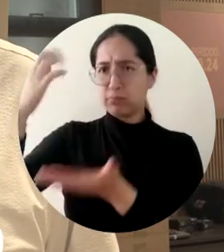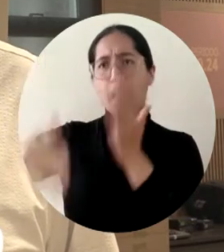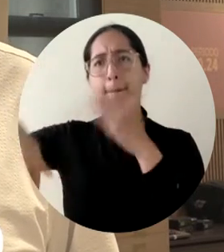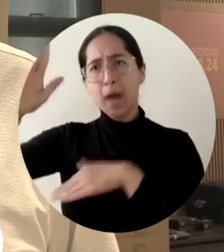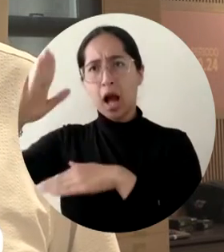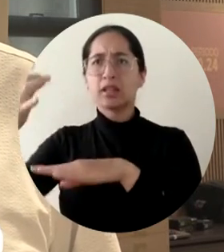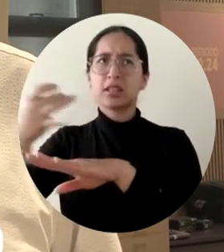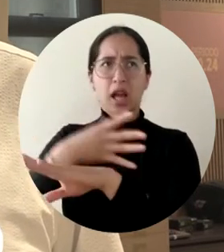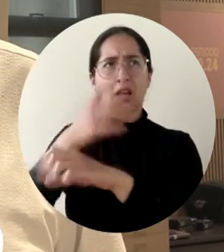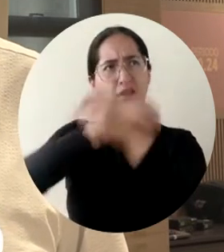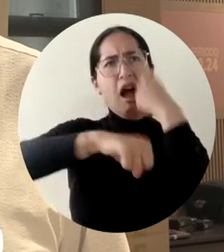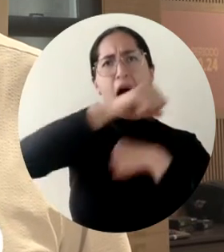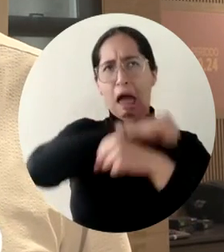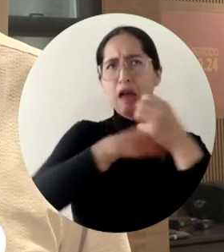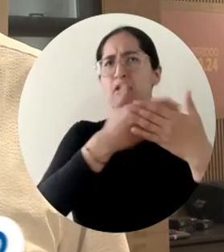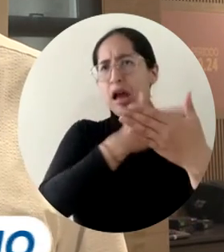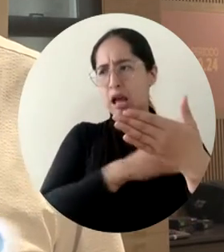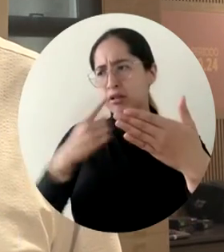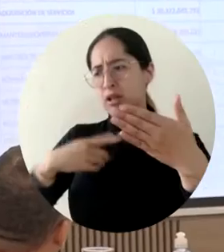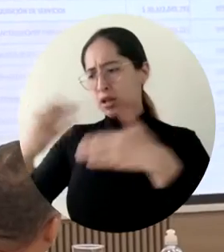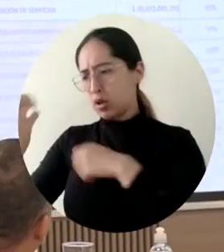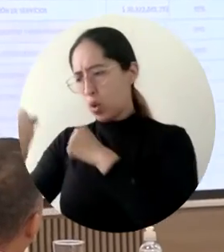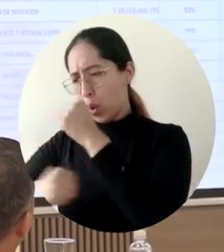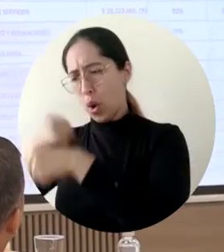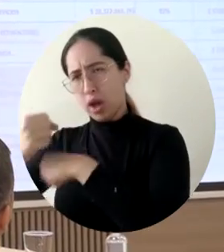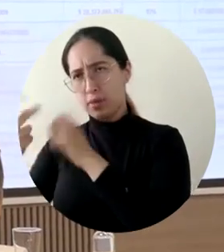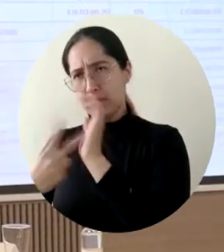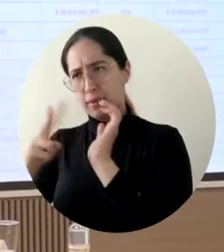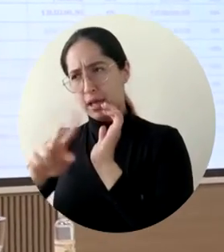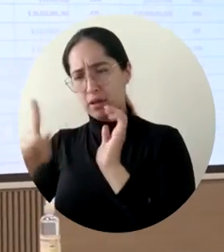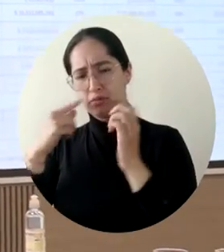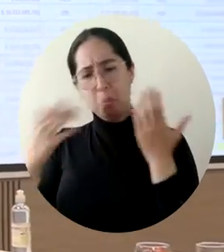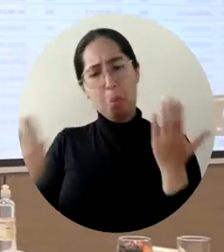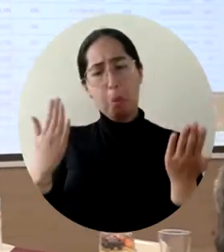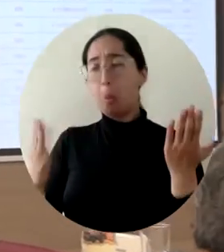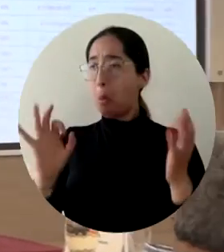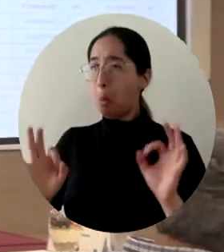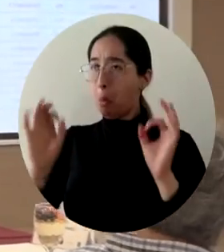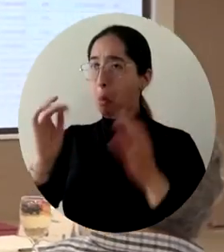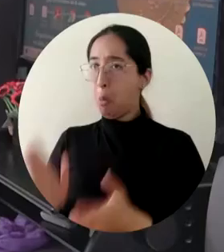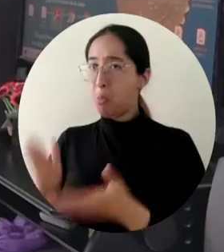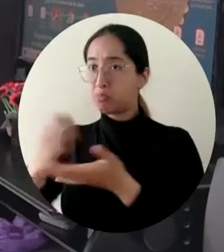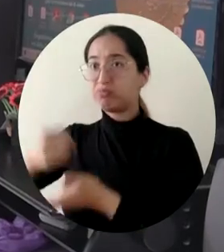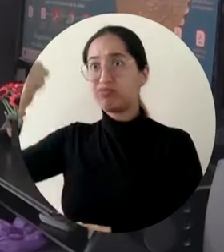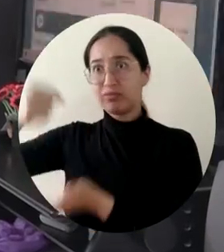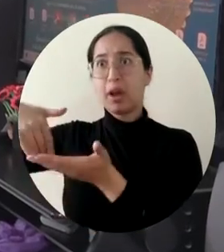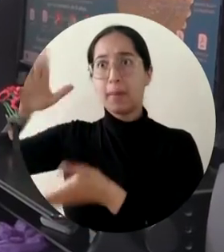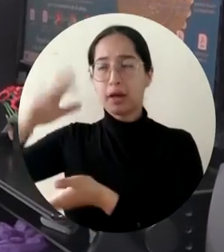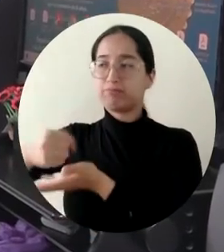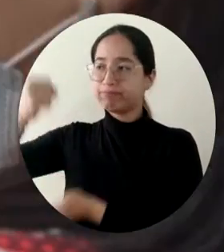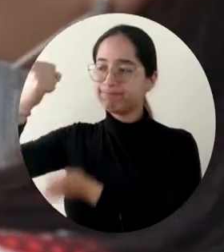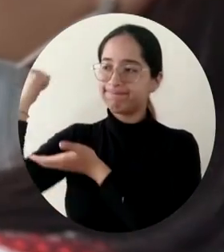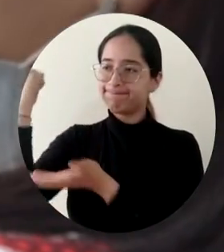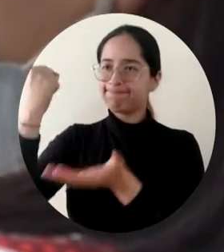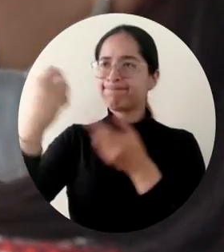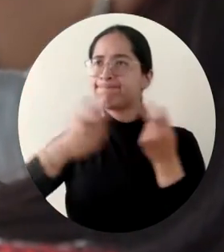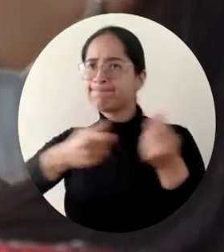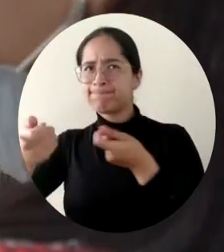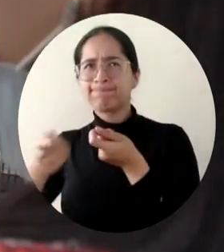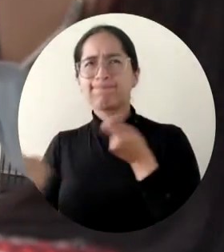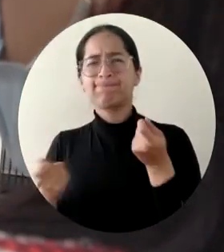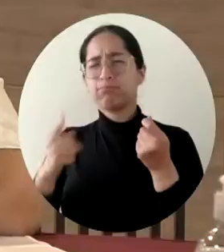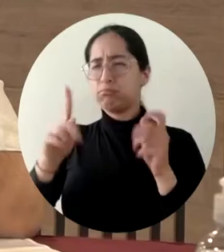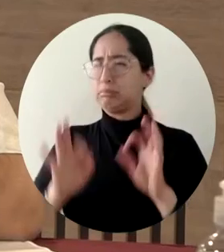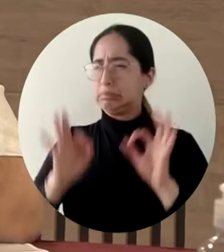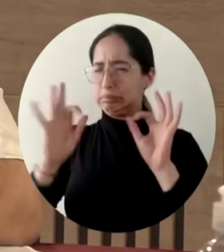a los años anteriores. Igualmente un control evidente en los costos y los egresos que hace demostrar que